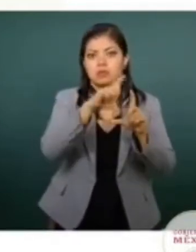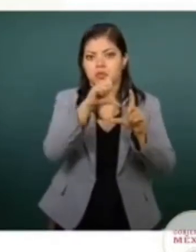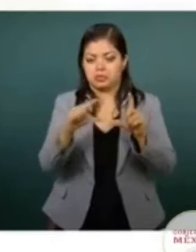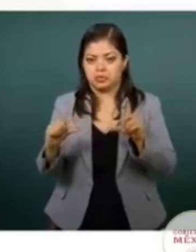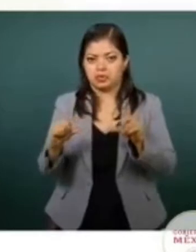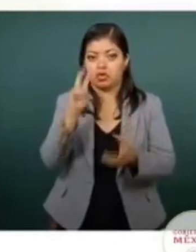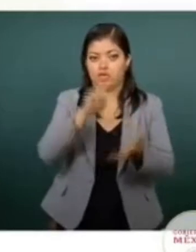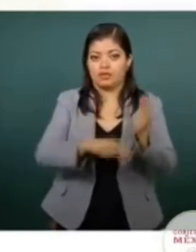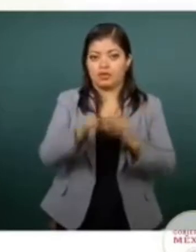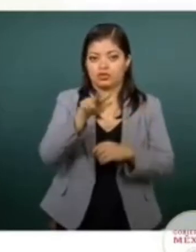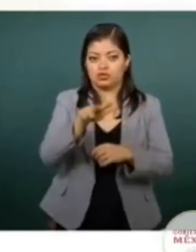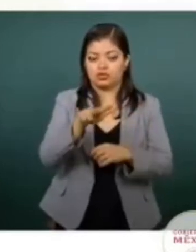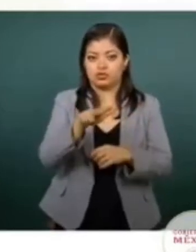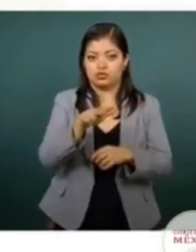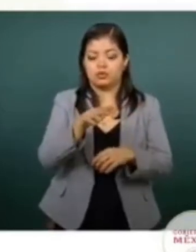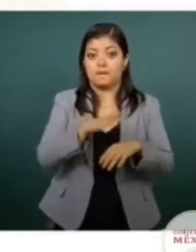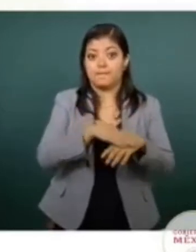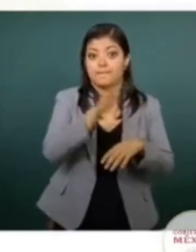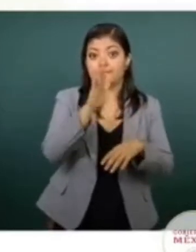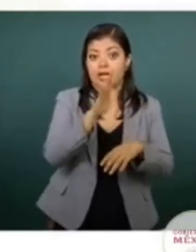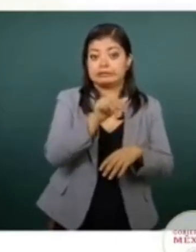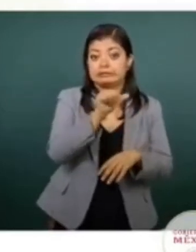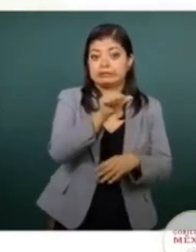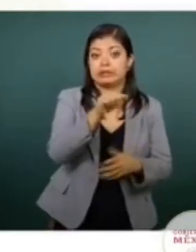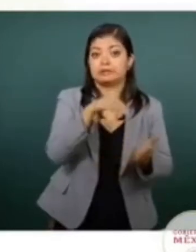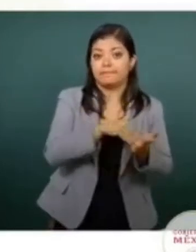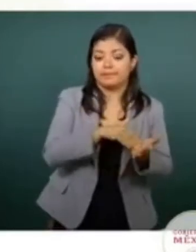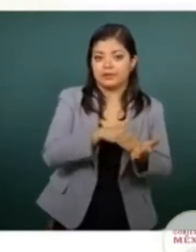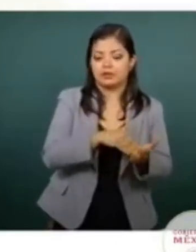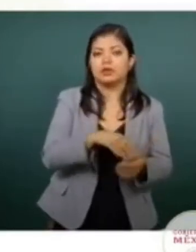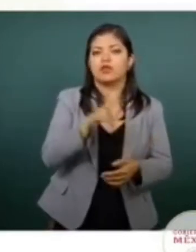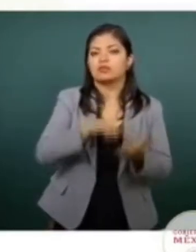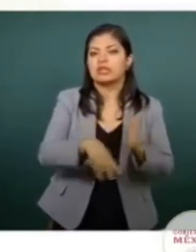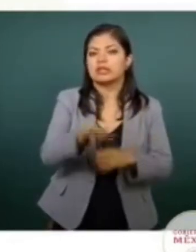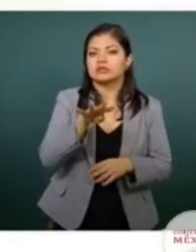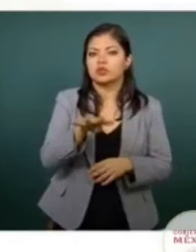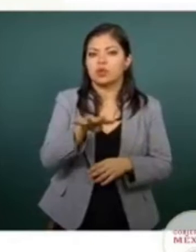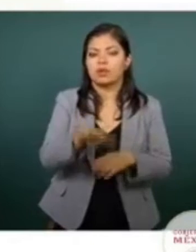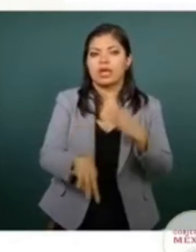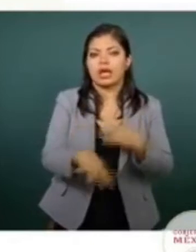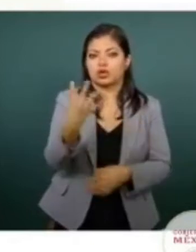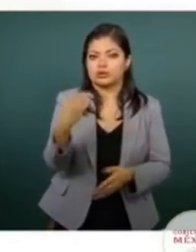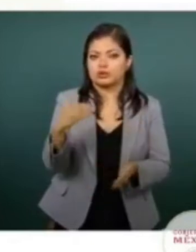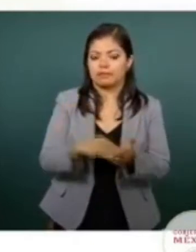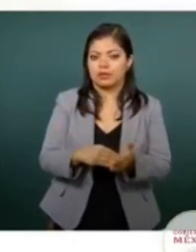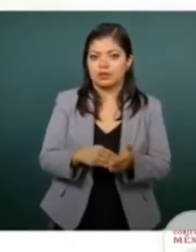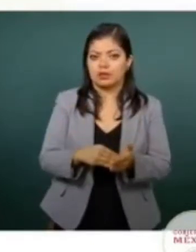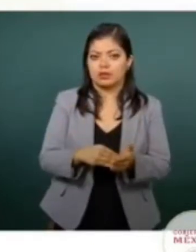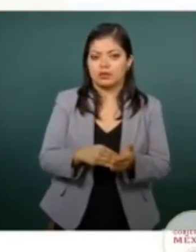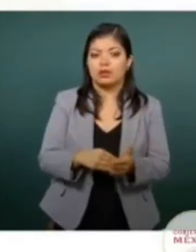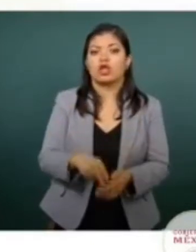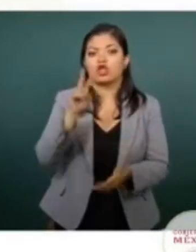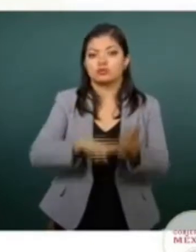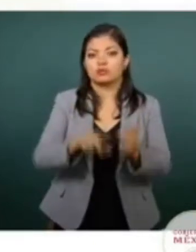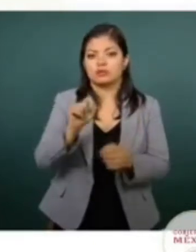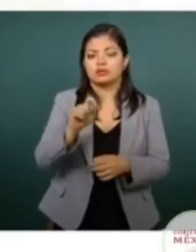En el 2018, más de 16 mil. En el 19, 14 mil. Y en el 20,